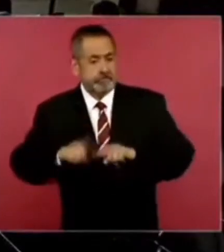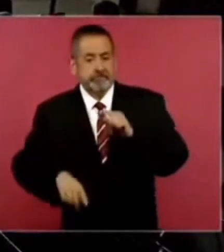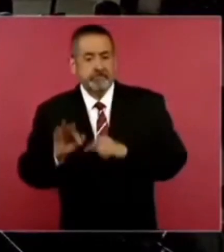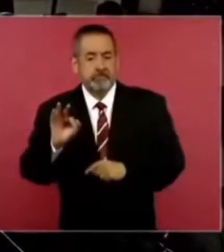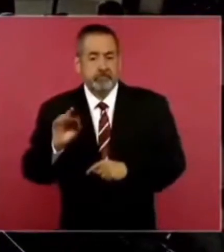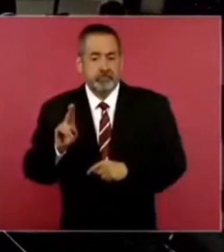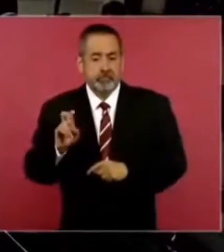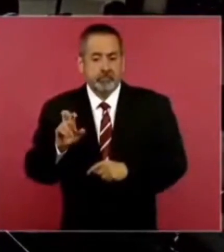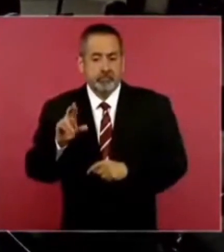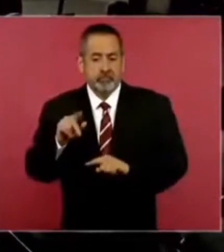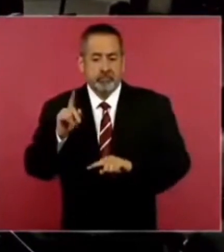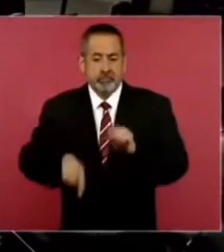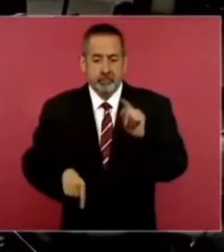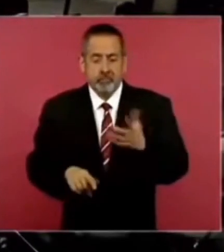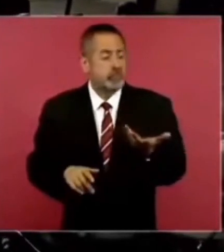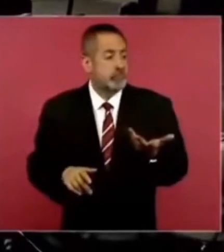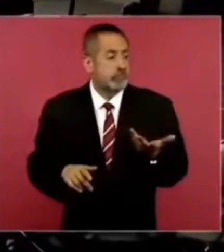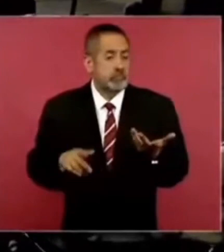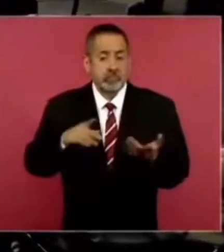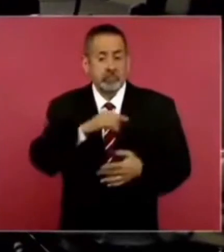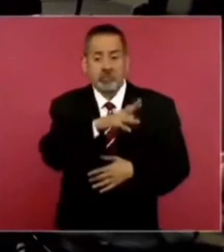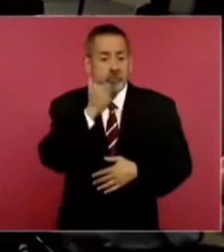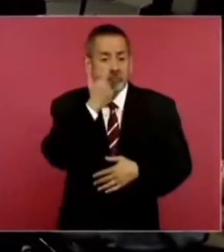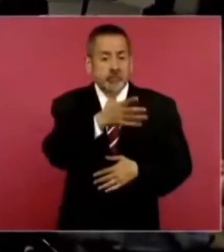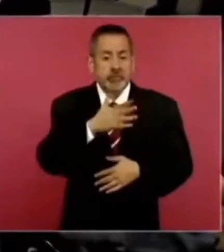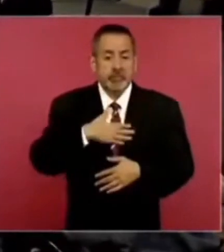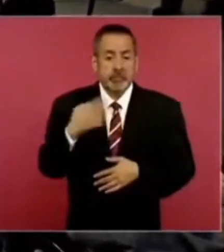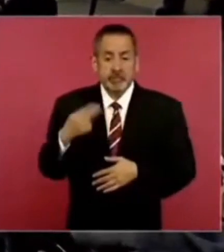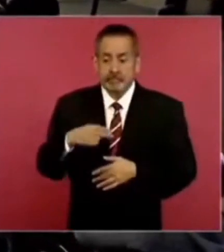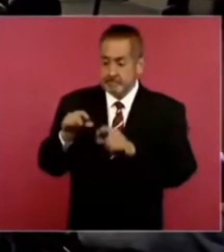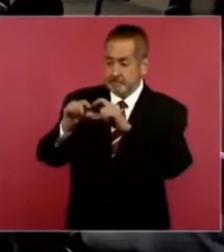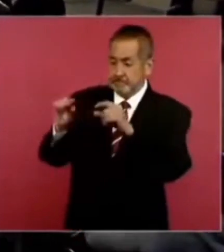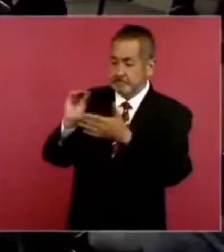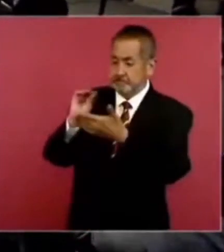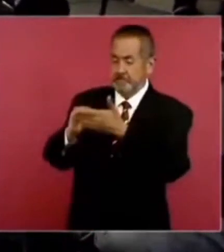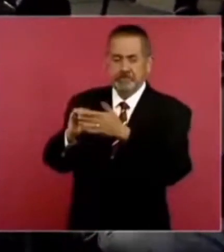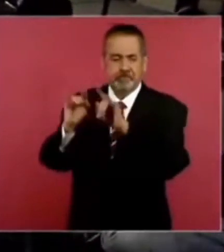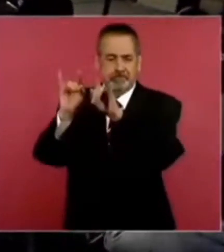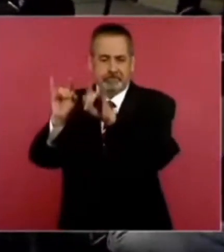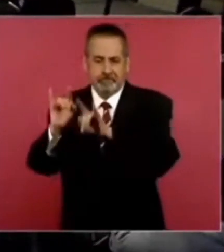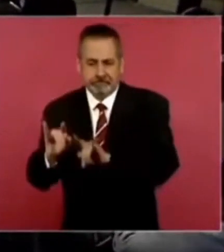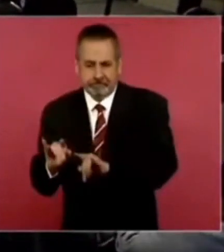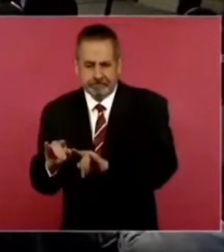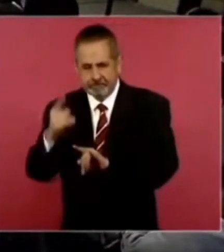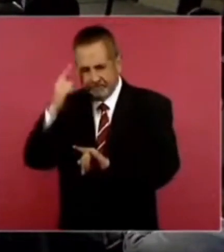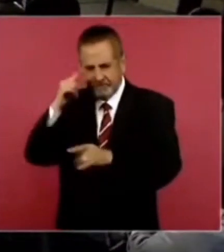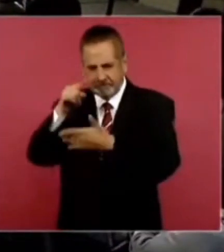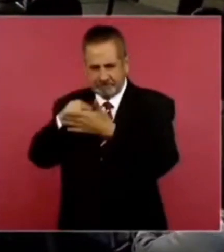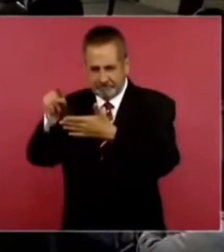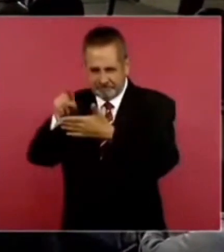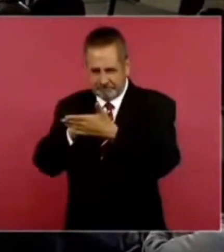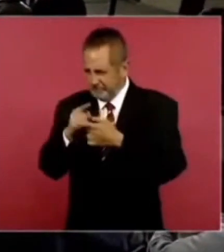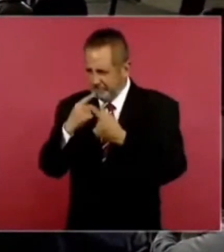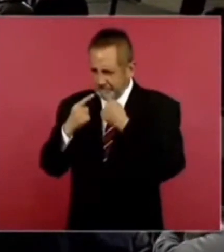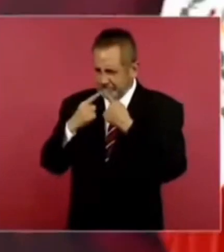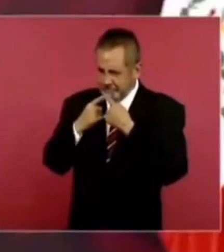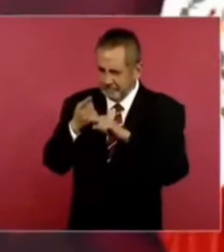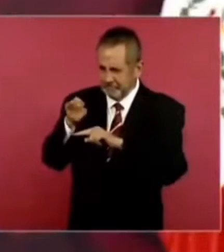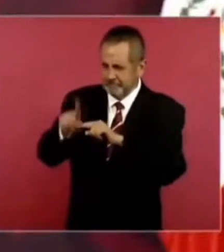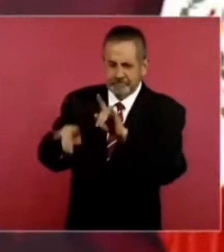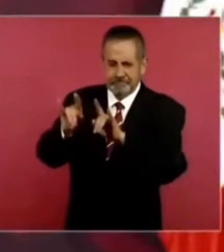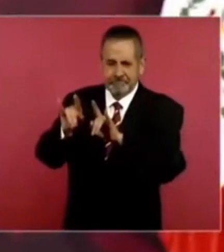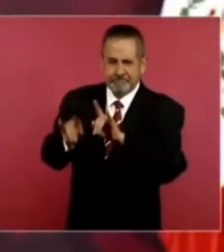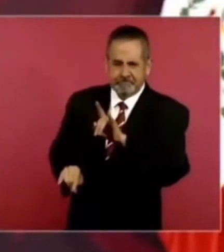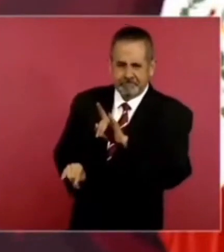querían que apareciera mi nombre en la boleta de